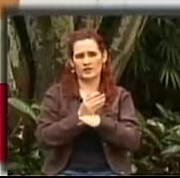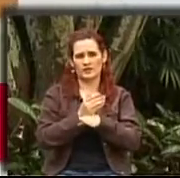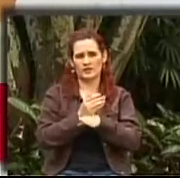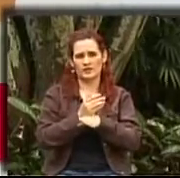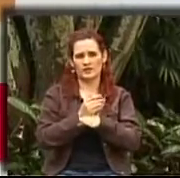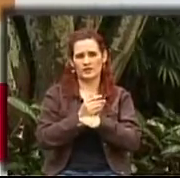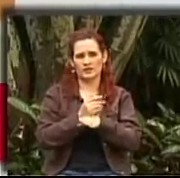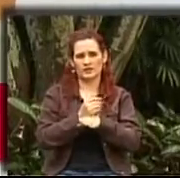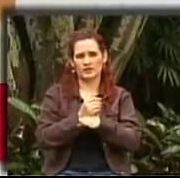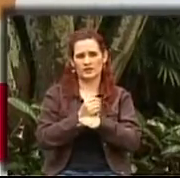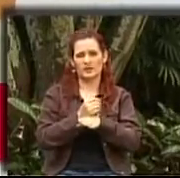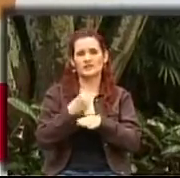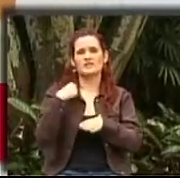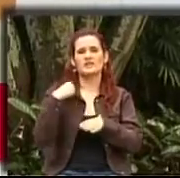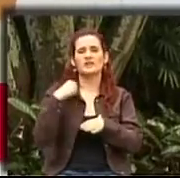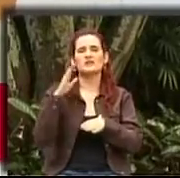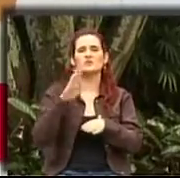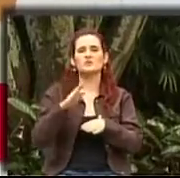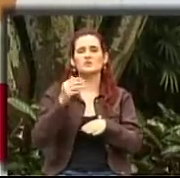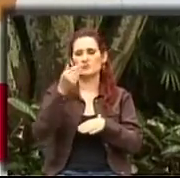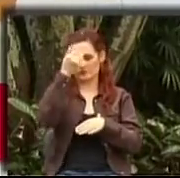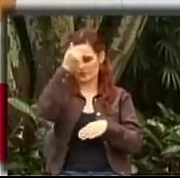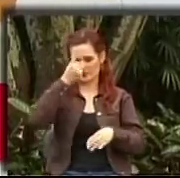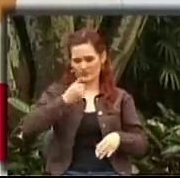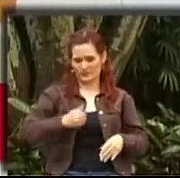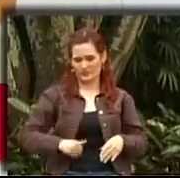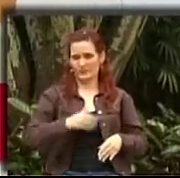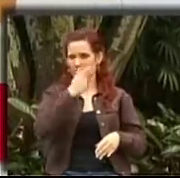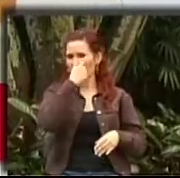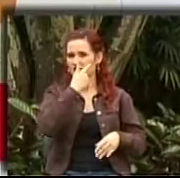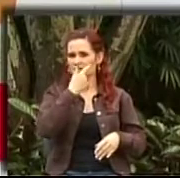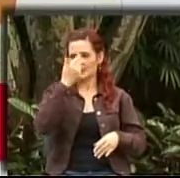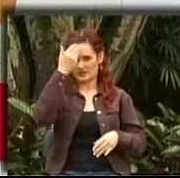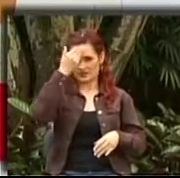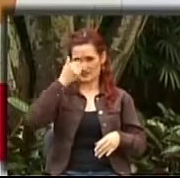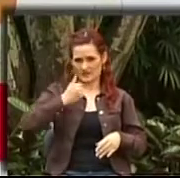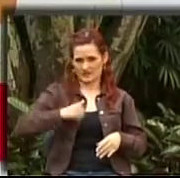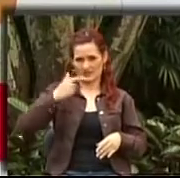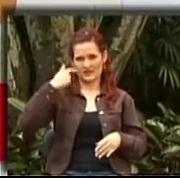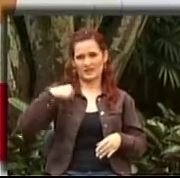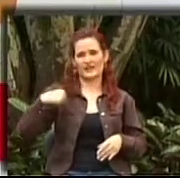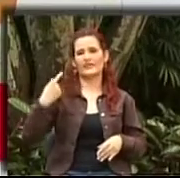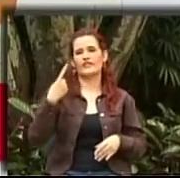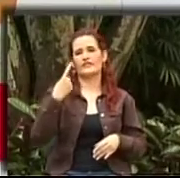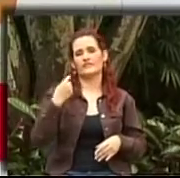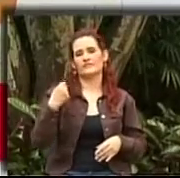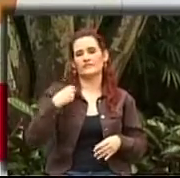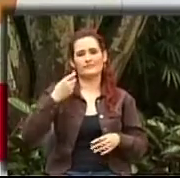en el lado derecho. Él nació como que faltó 100 en la sangre.